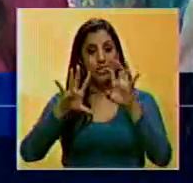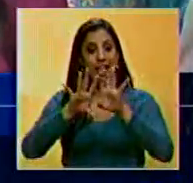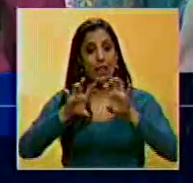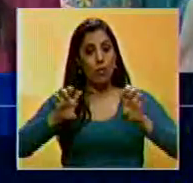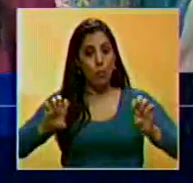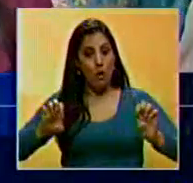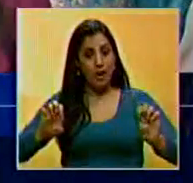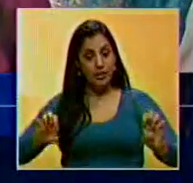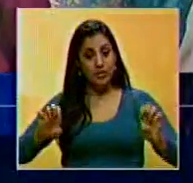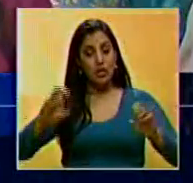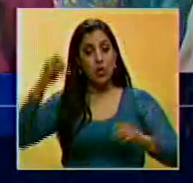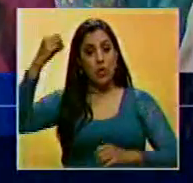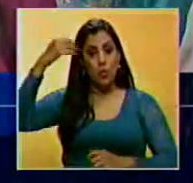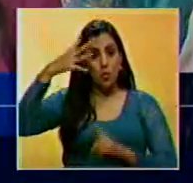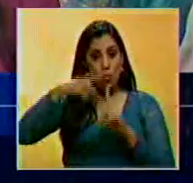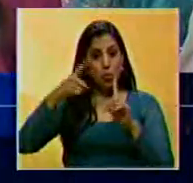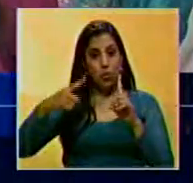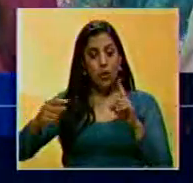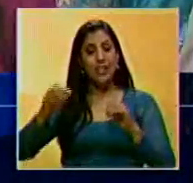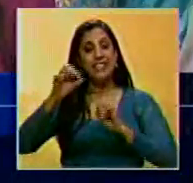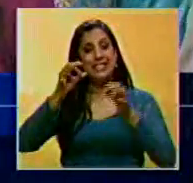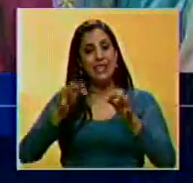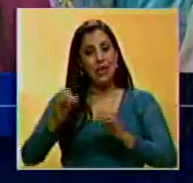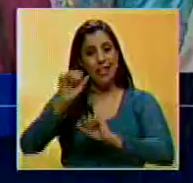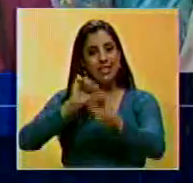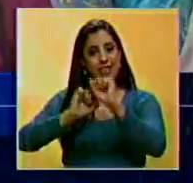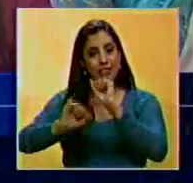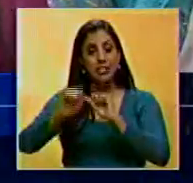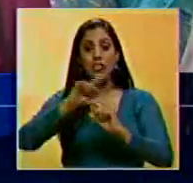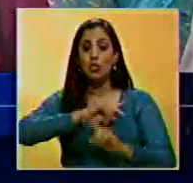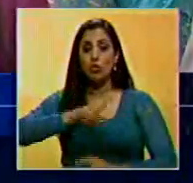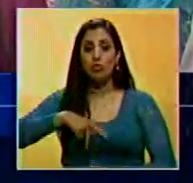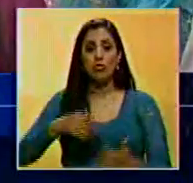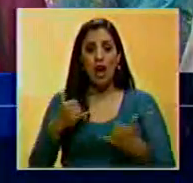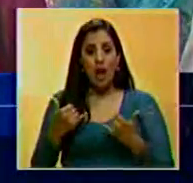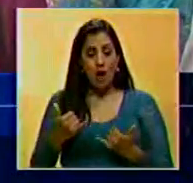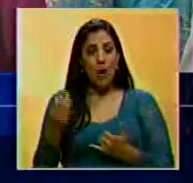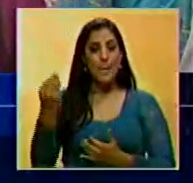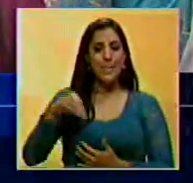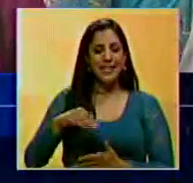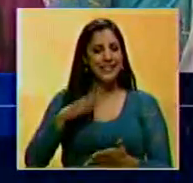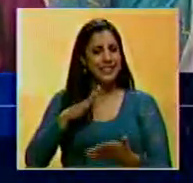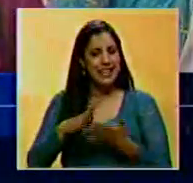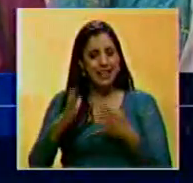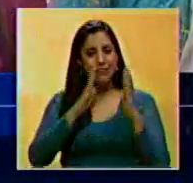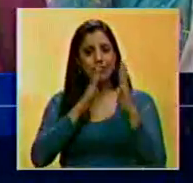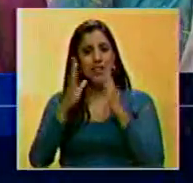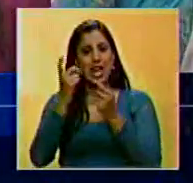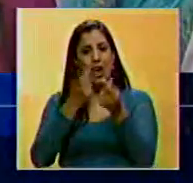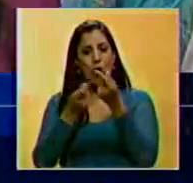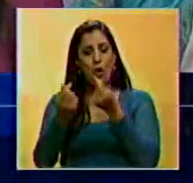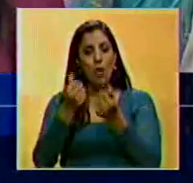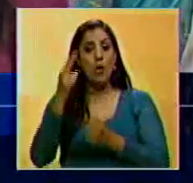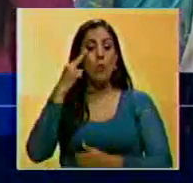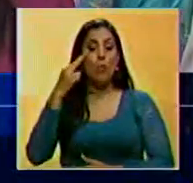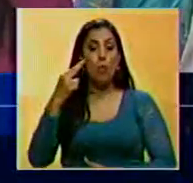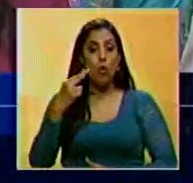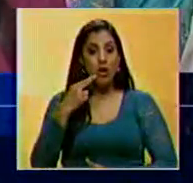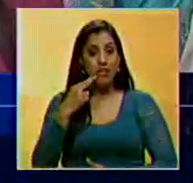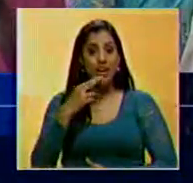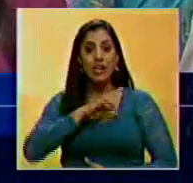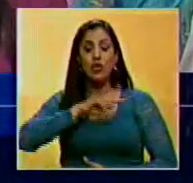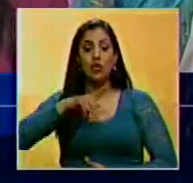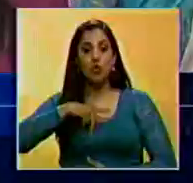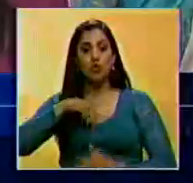educación, energía, seguridad y defensa. Y esto lo estamos enmarcando también en la agenda económica bolivariana, en los